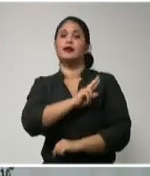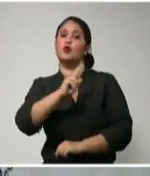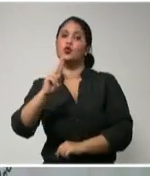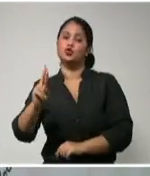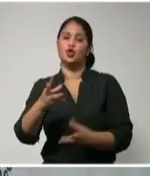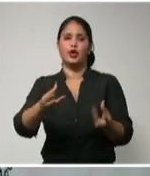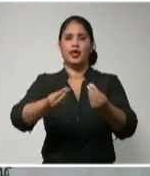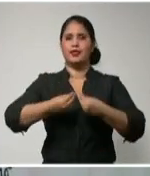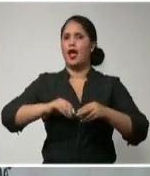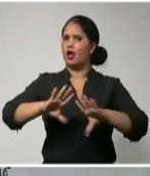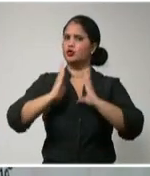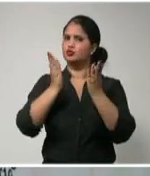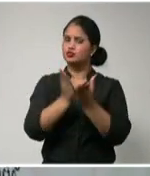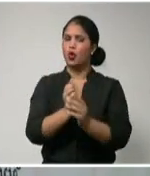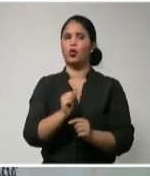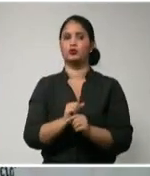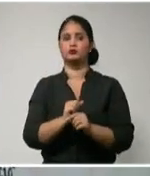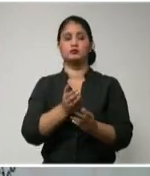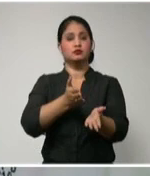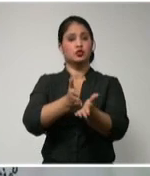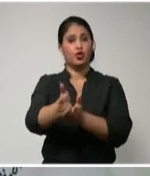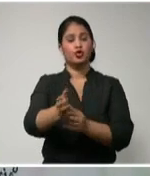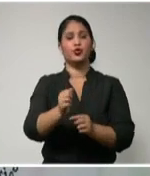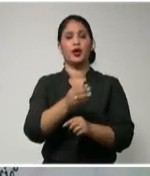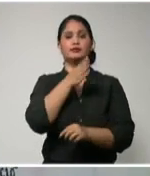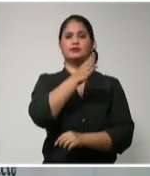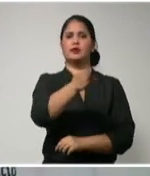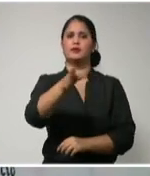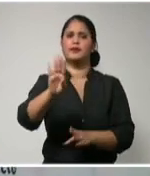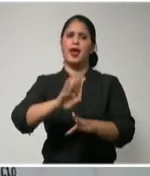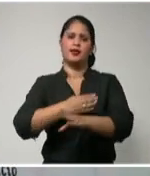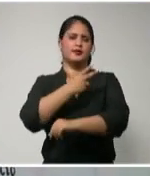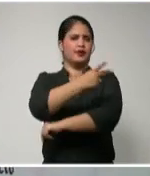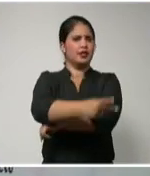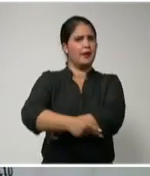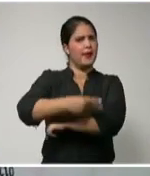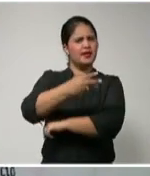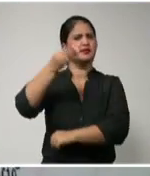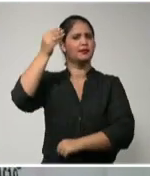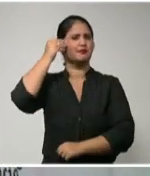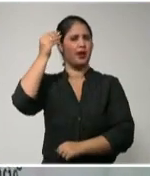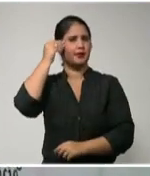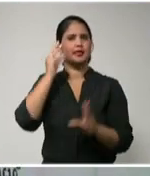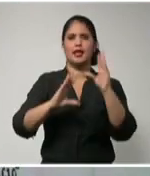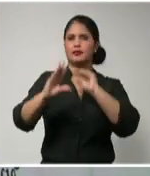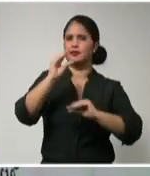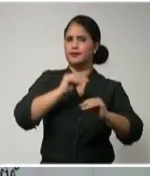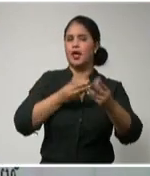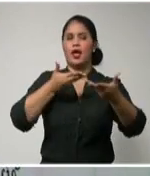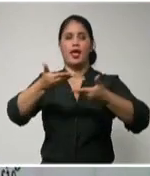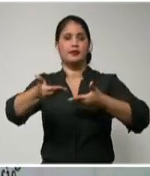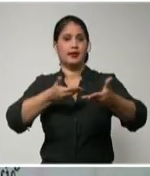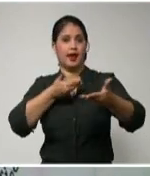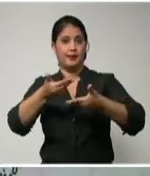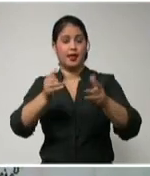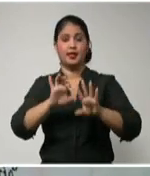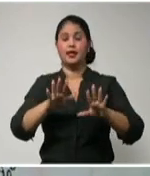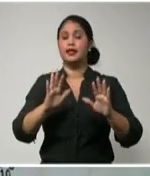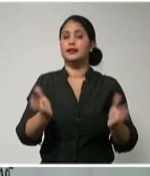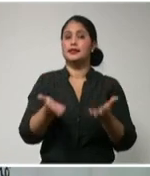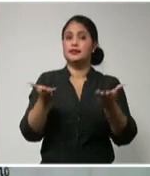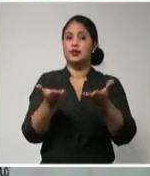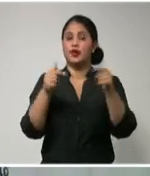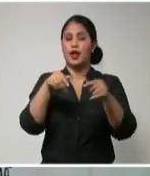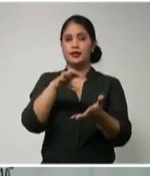generaciones de médicos, trabajadores, unidos programas y lograr desarrollar este como un centro de